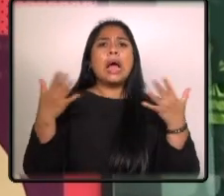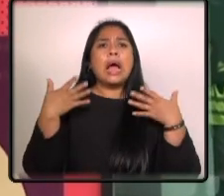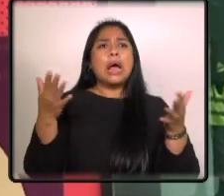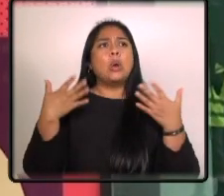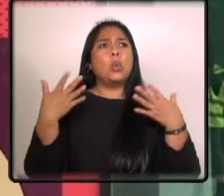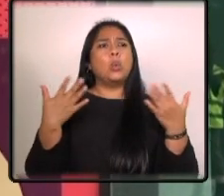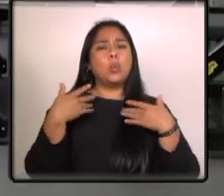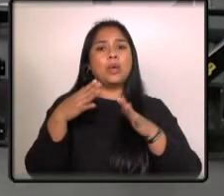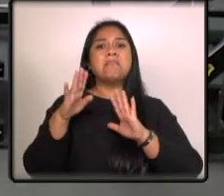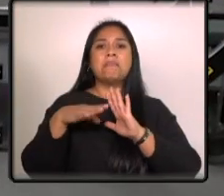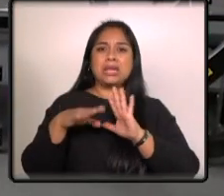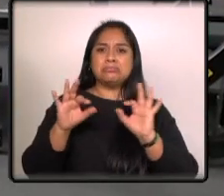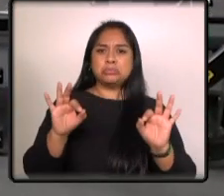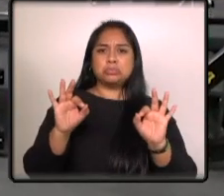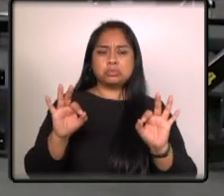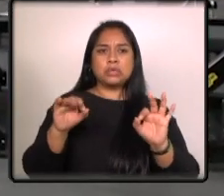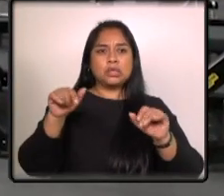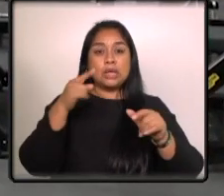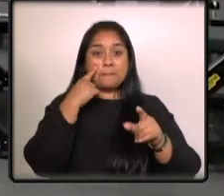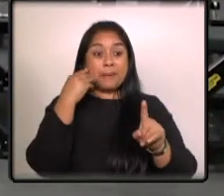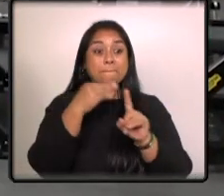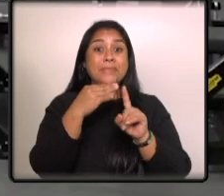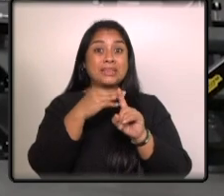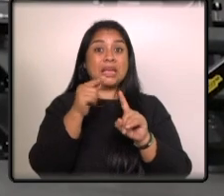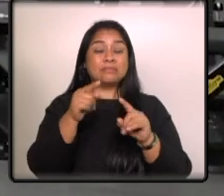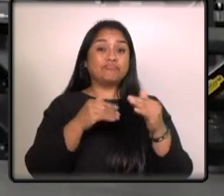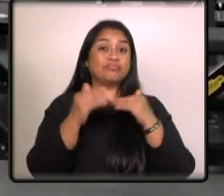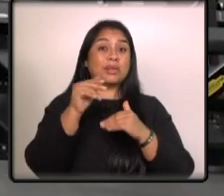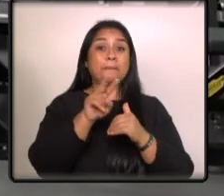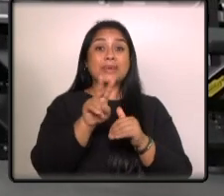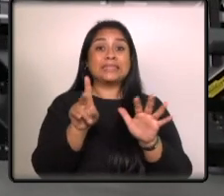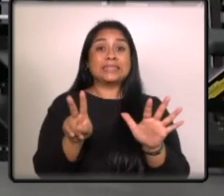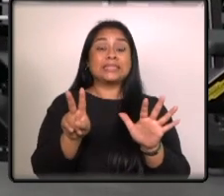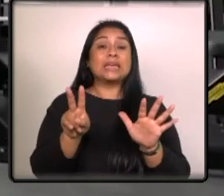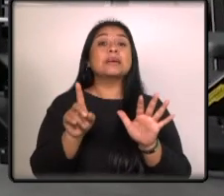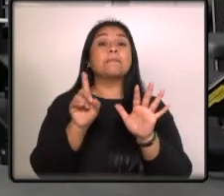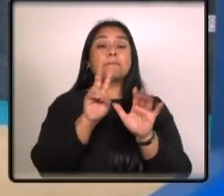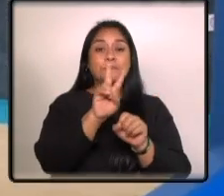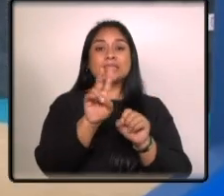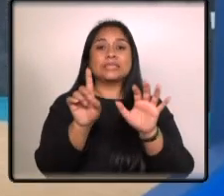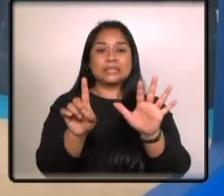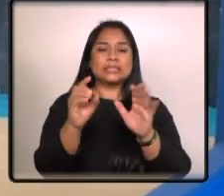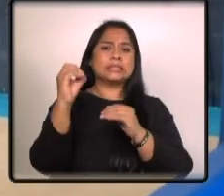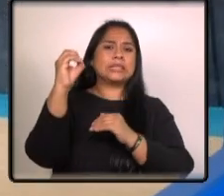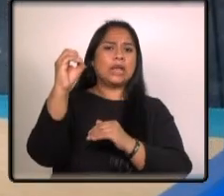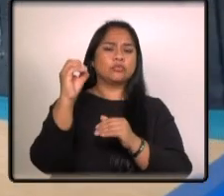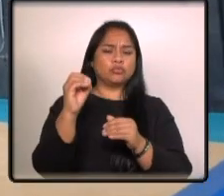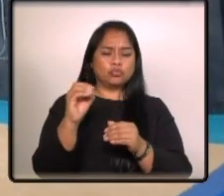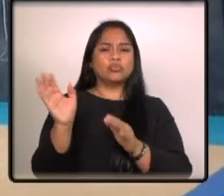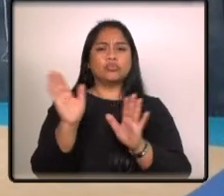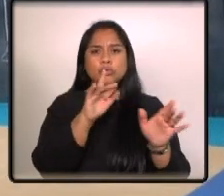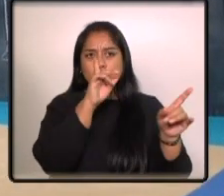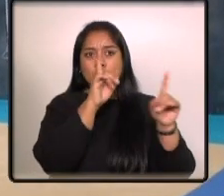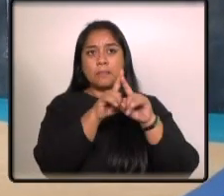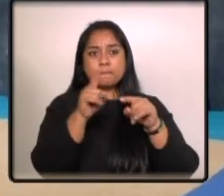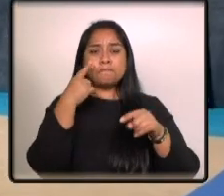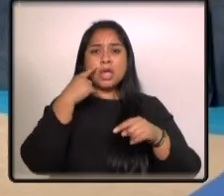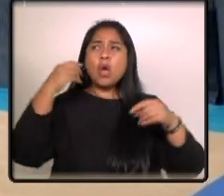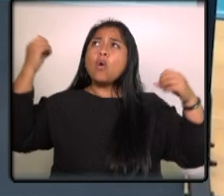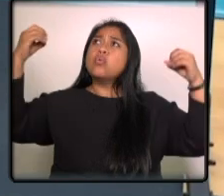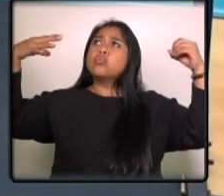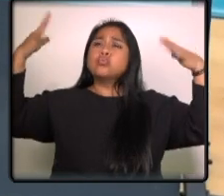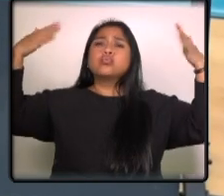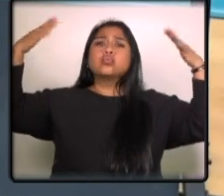apartamentos la meta es que lo supere los 26 grados centígrados además habrán ventiladores